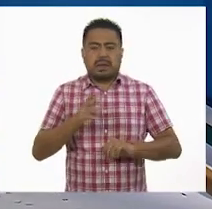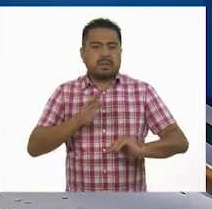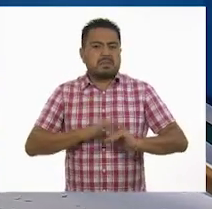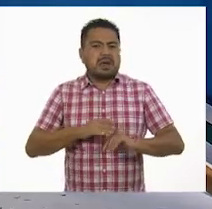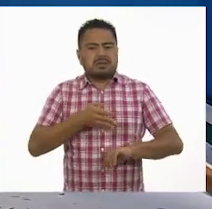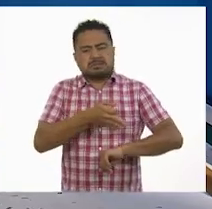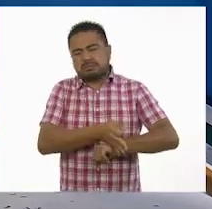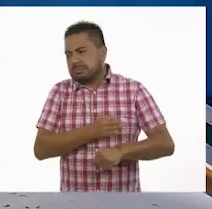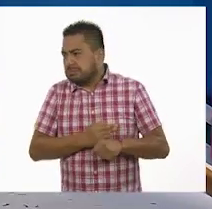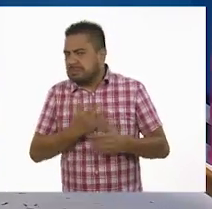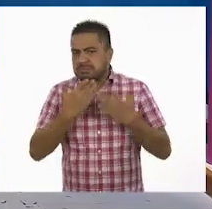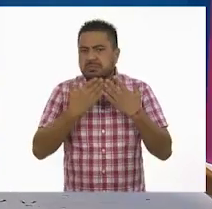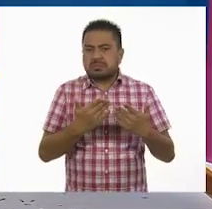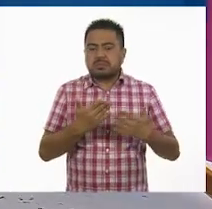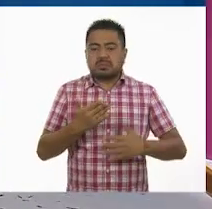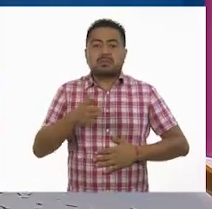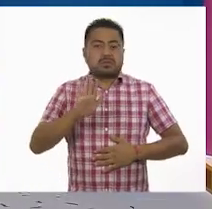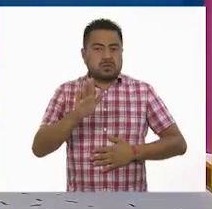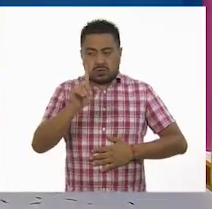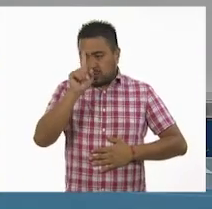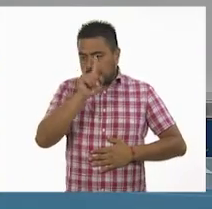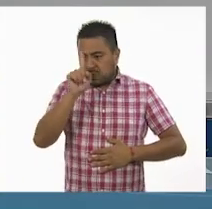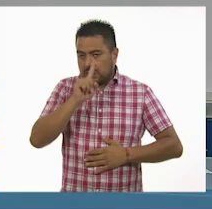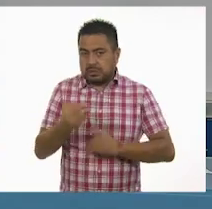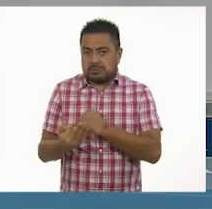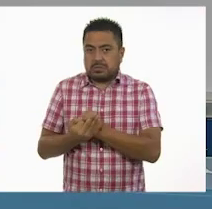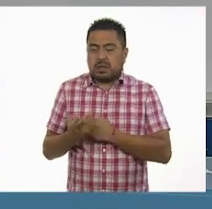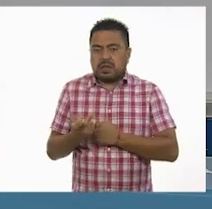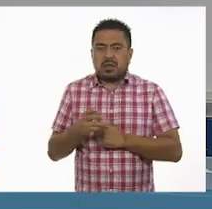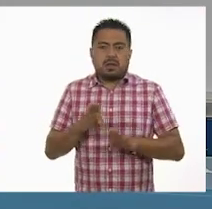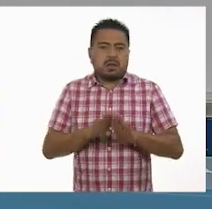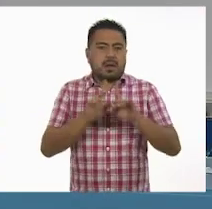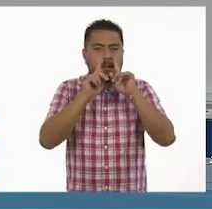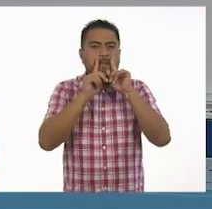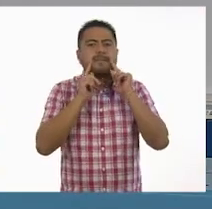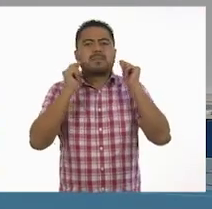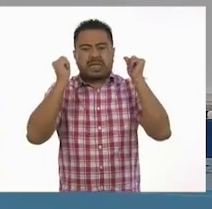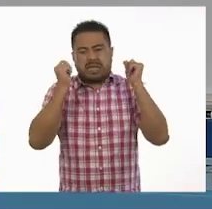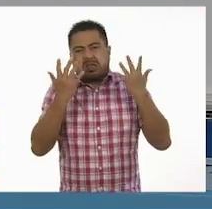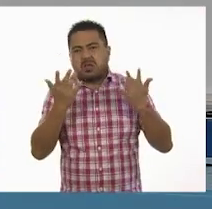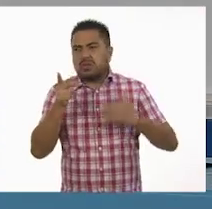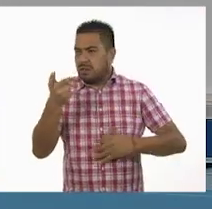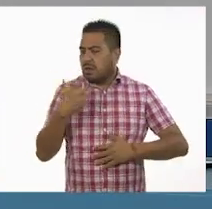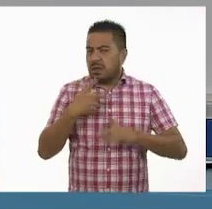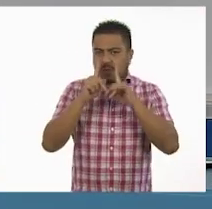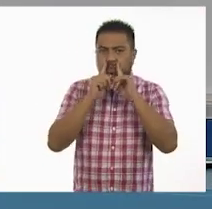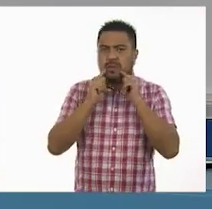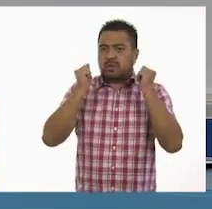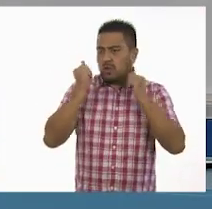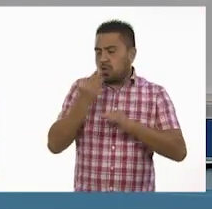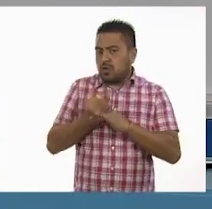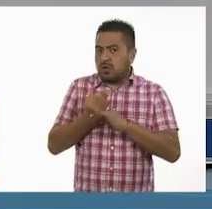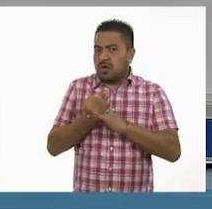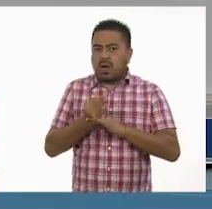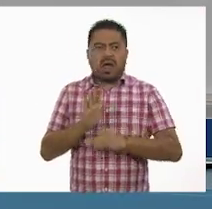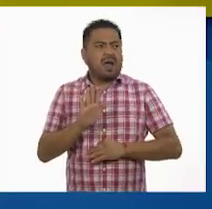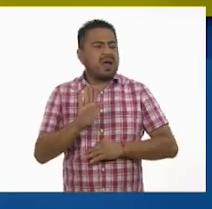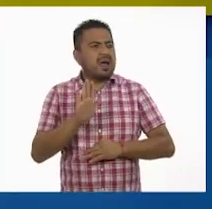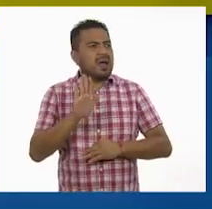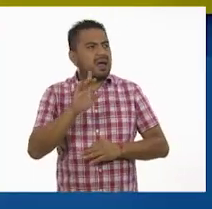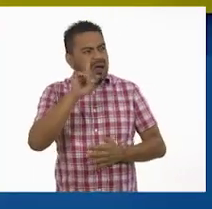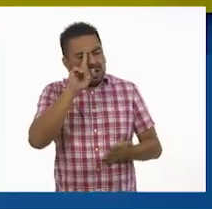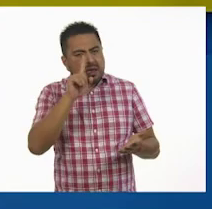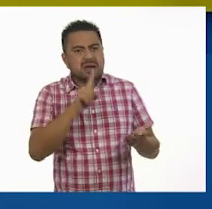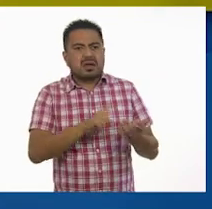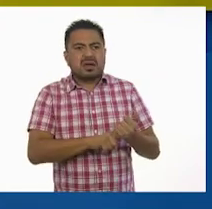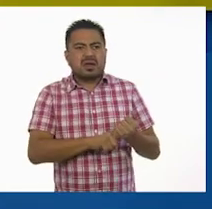simpáticos. Ajá. Sí, bueno, nos sugieren unos bigotes. Ah, sí. tienes bigotes? ¿Podemos hacer unos bigotes? Ay, creo que,